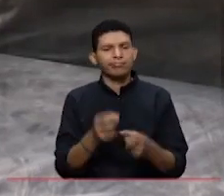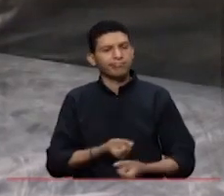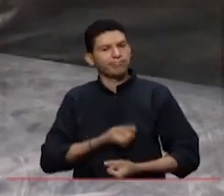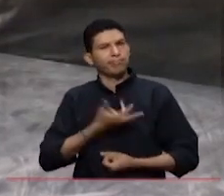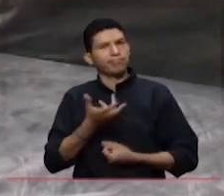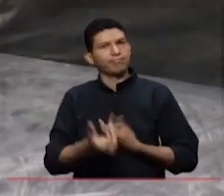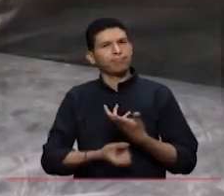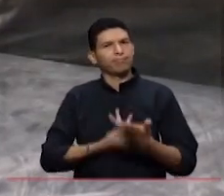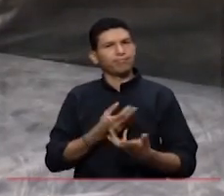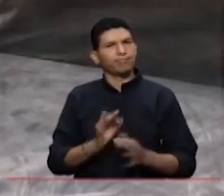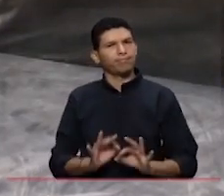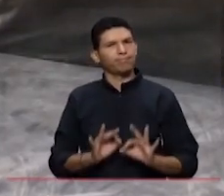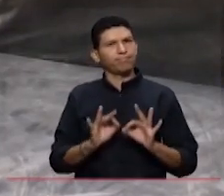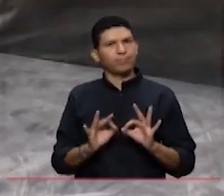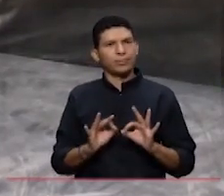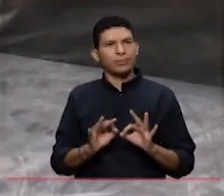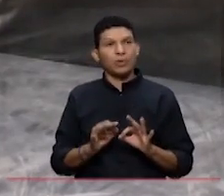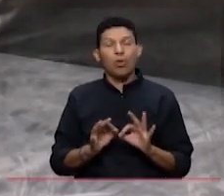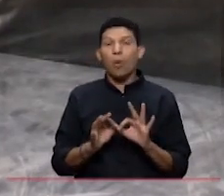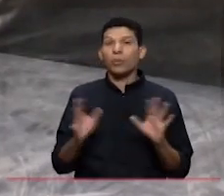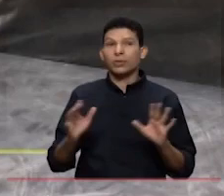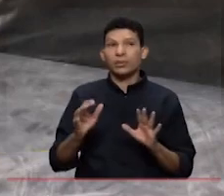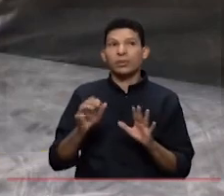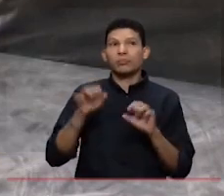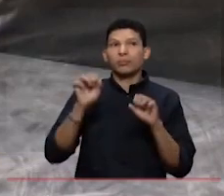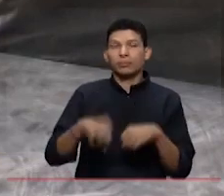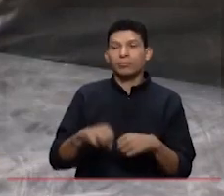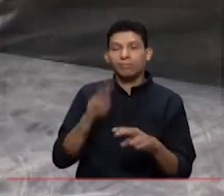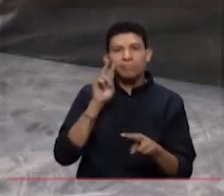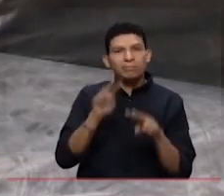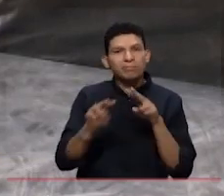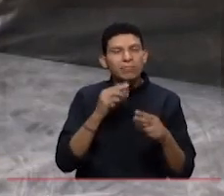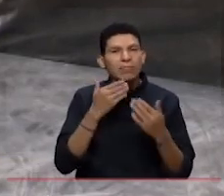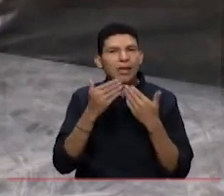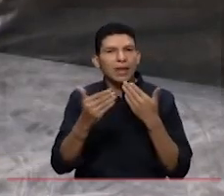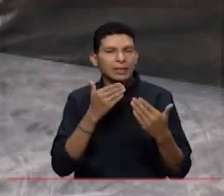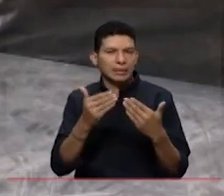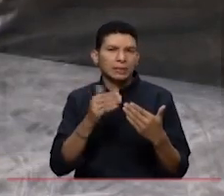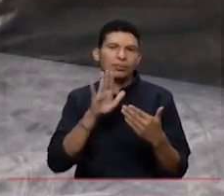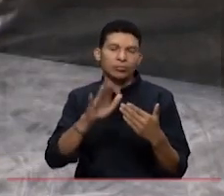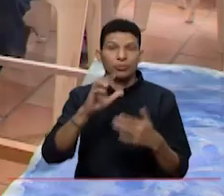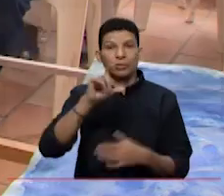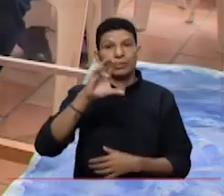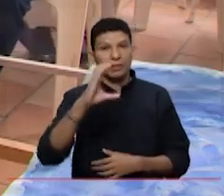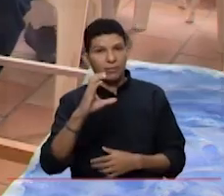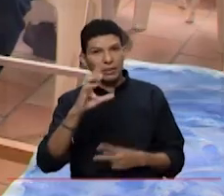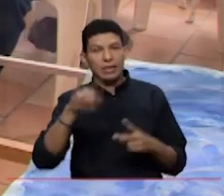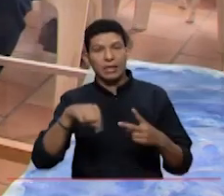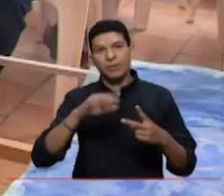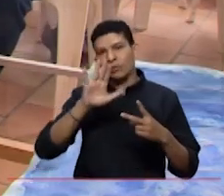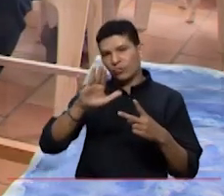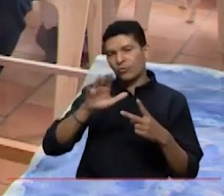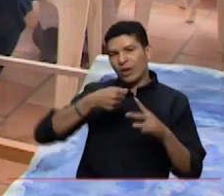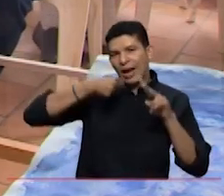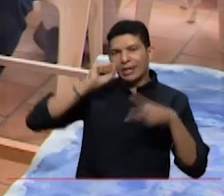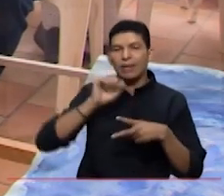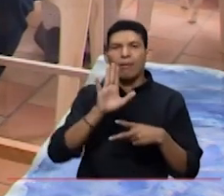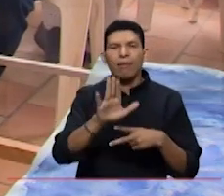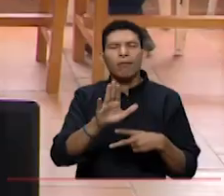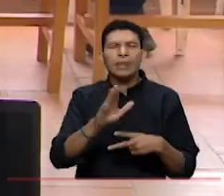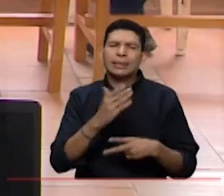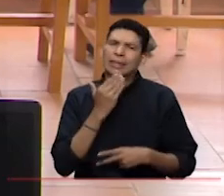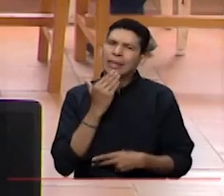una propiedad y es una oportunidad de decirles que, a ver los agradecimientos a estas dos entidades, a la CBC y al ingenio, que